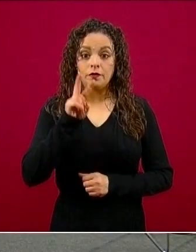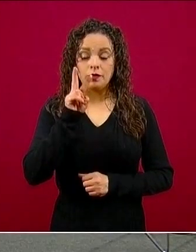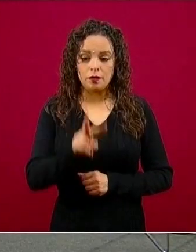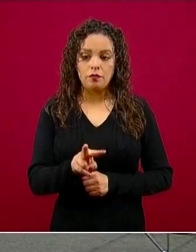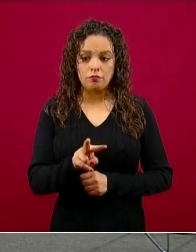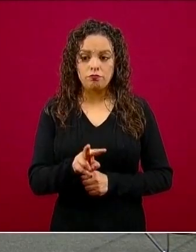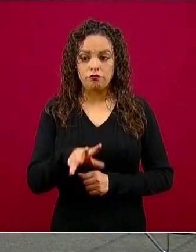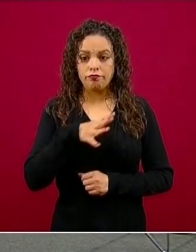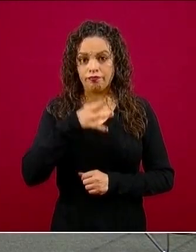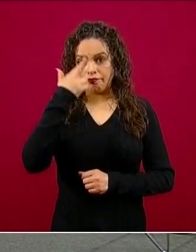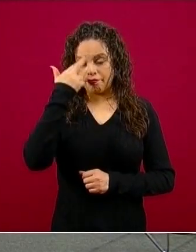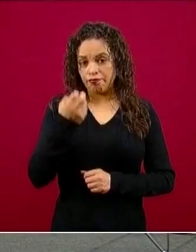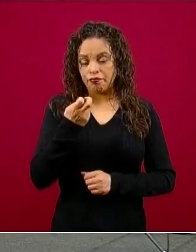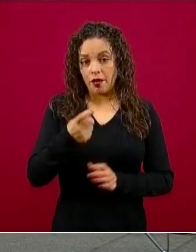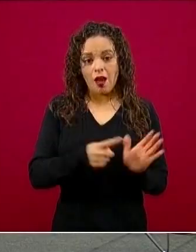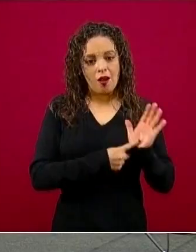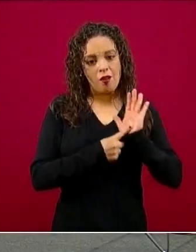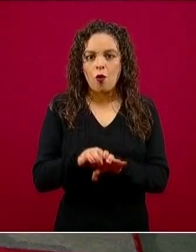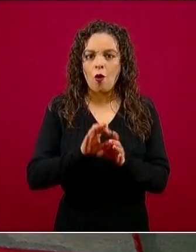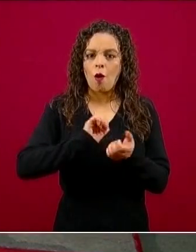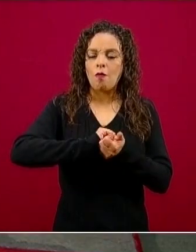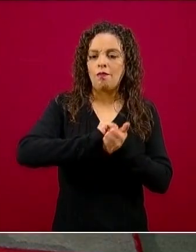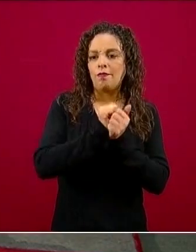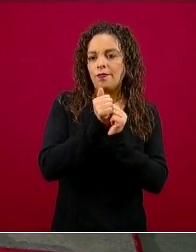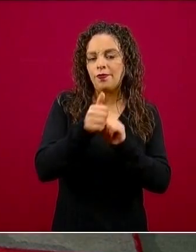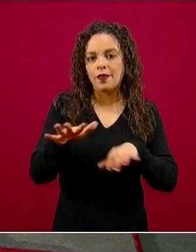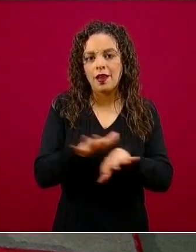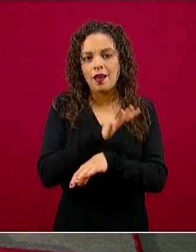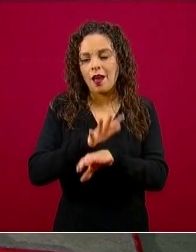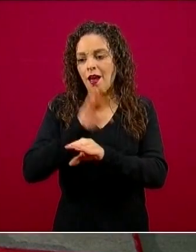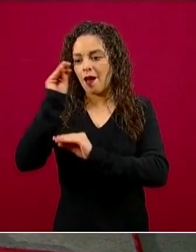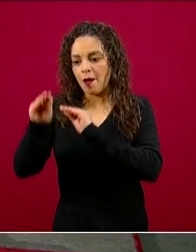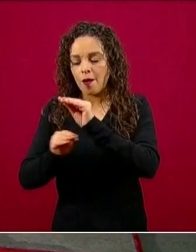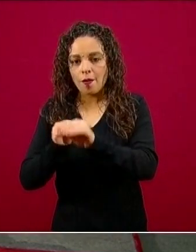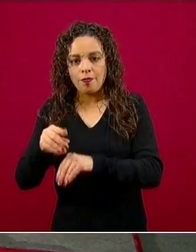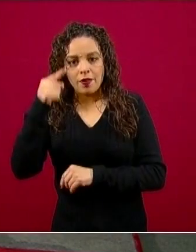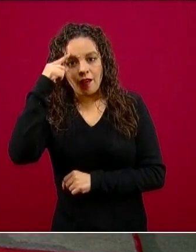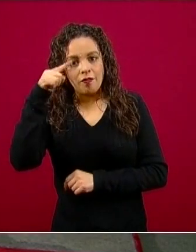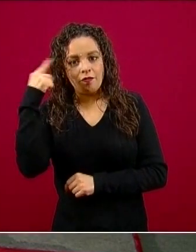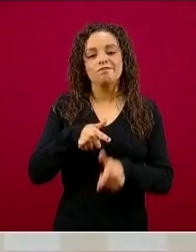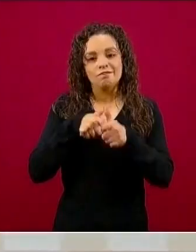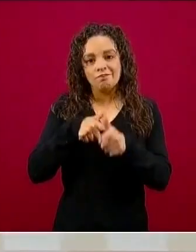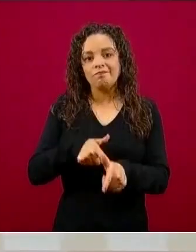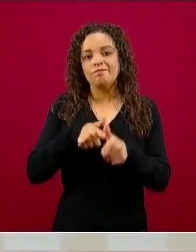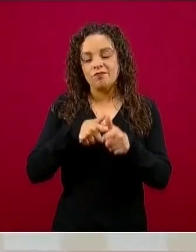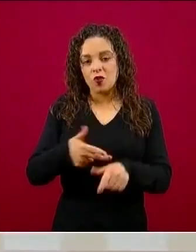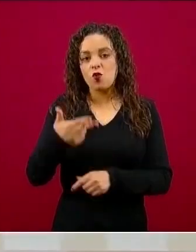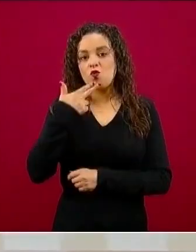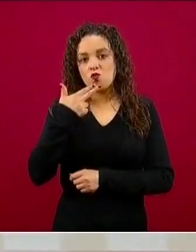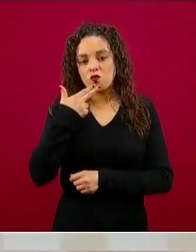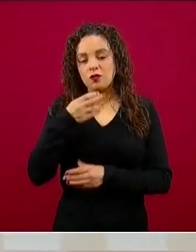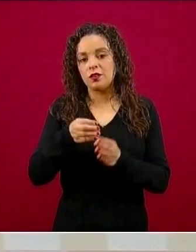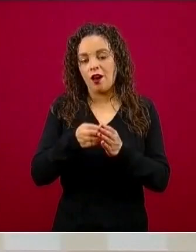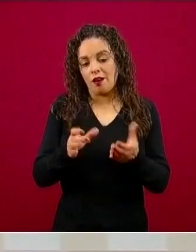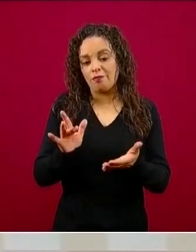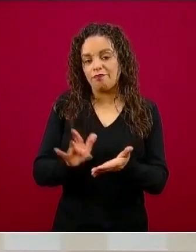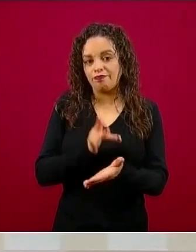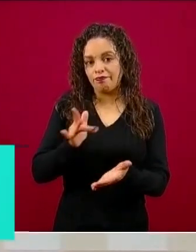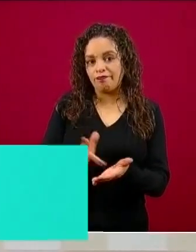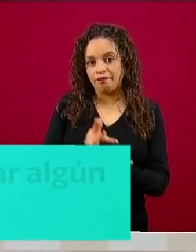La Secretaría de Economía puntualizó que la entrega de los créditos a la palabra de 25 mil pesos para empresas familiares